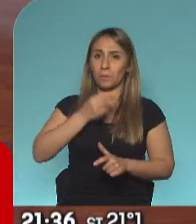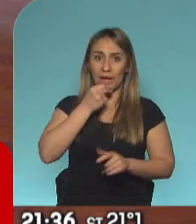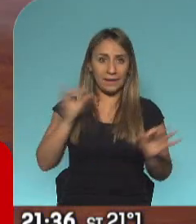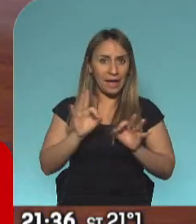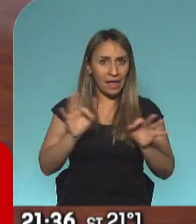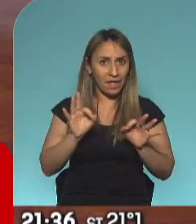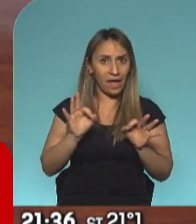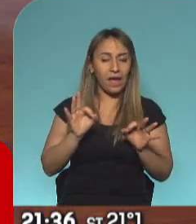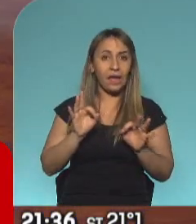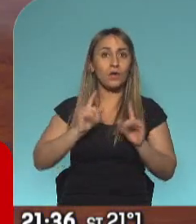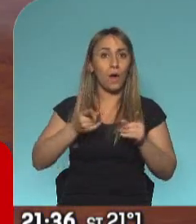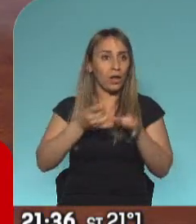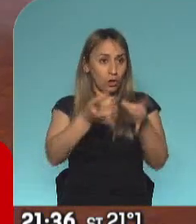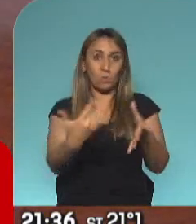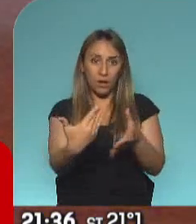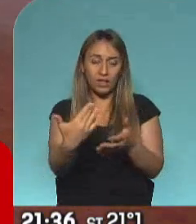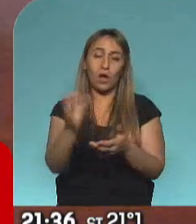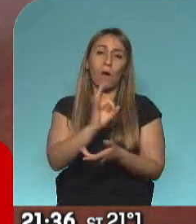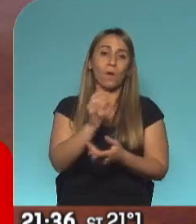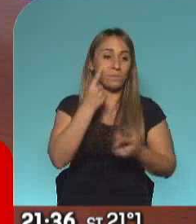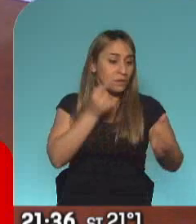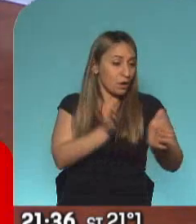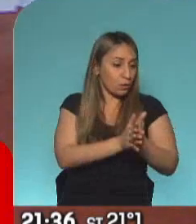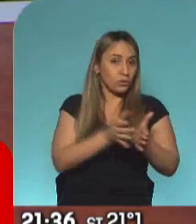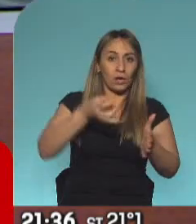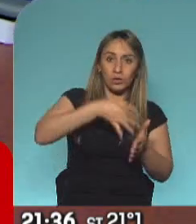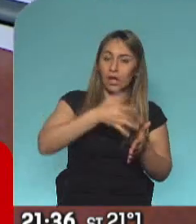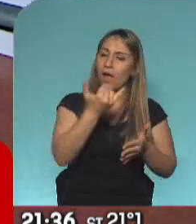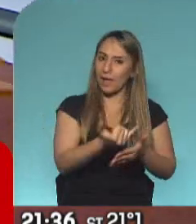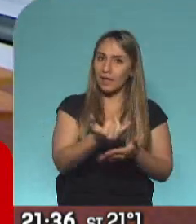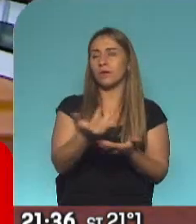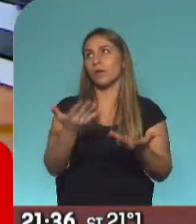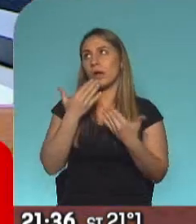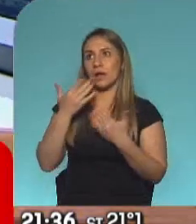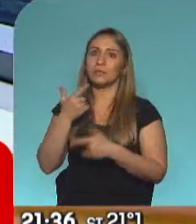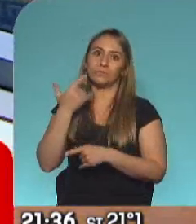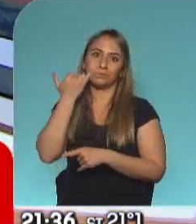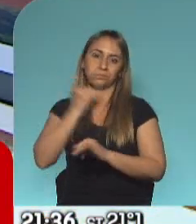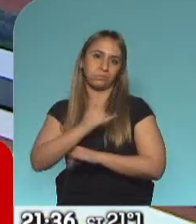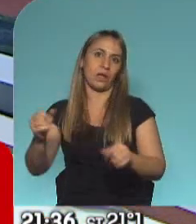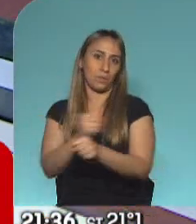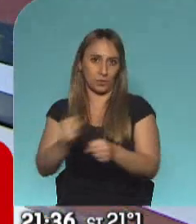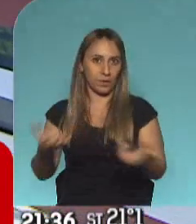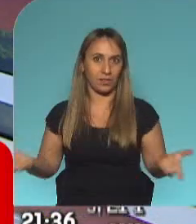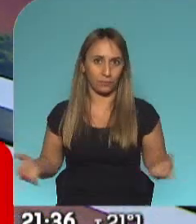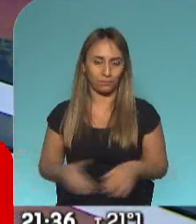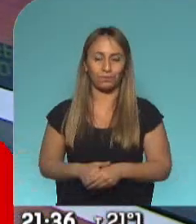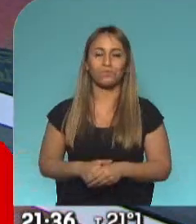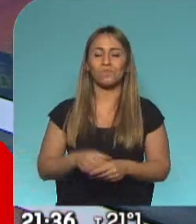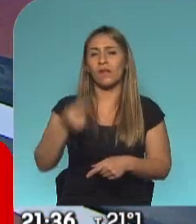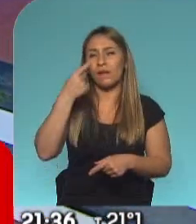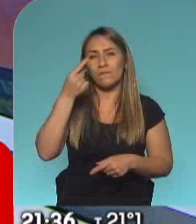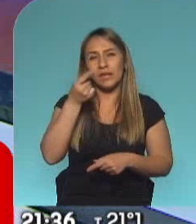Infectología que inicialmente solo aislaba los casos importados. Y fíjese la